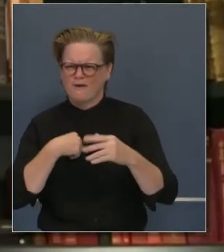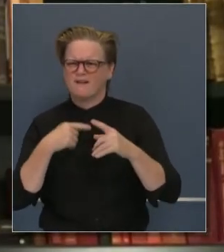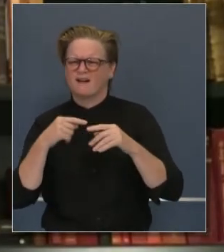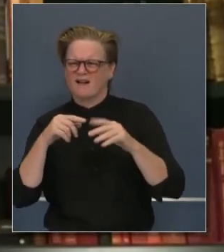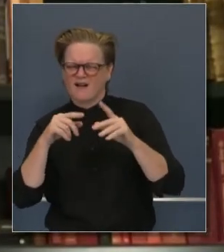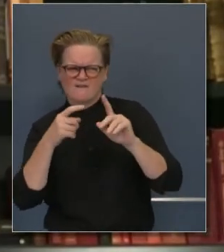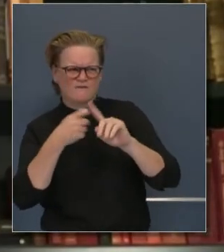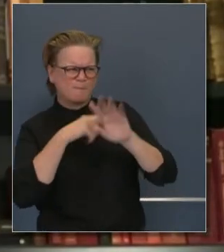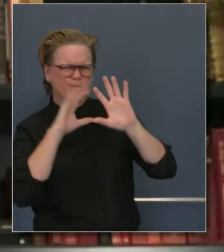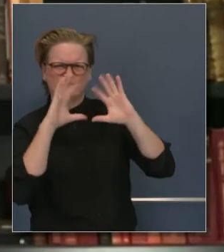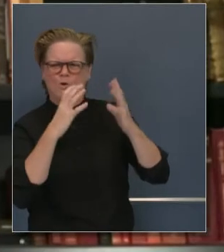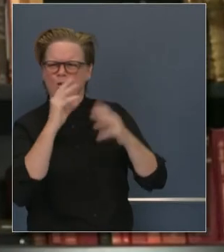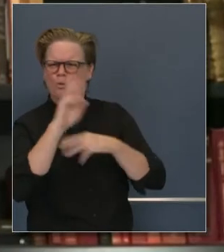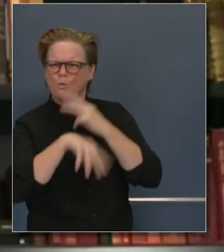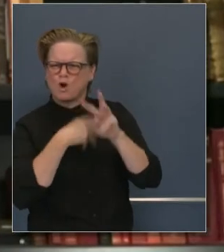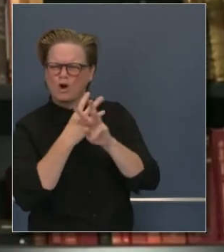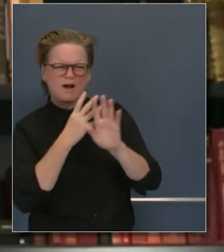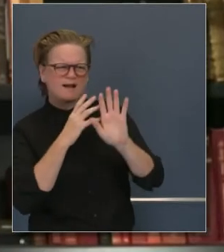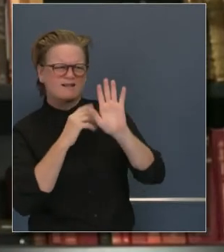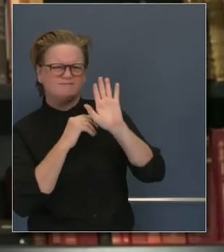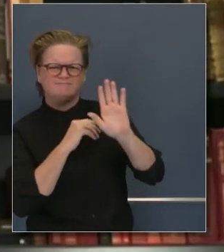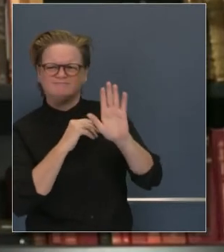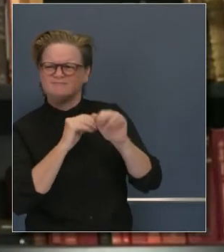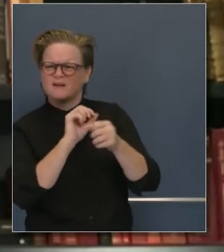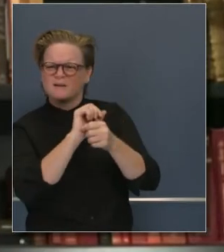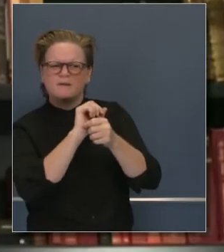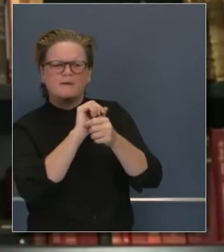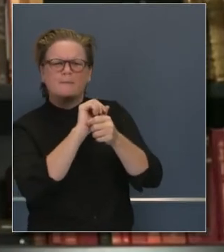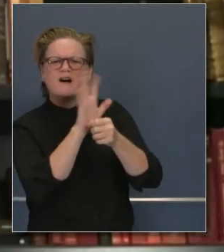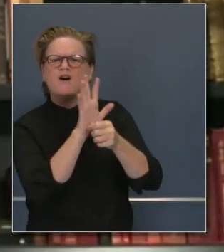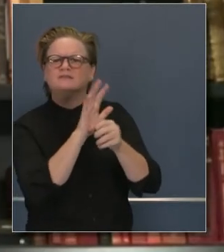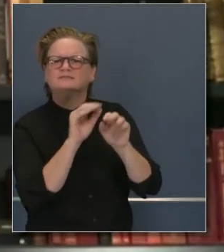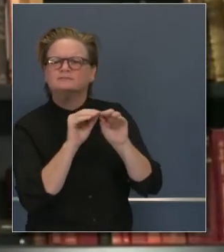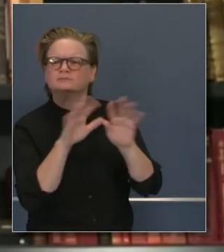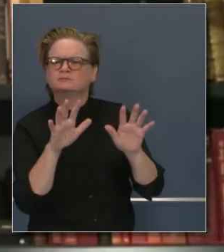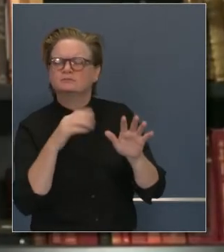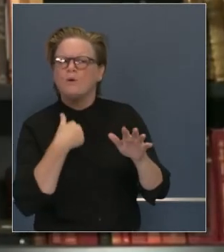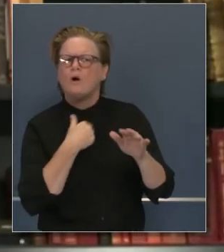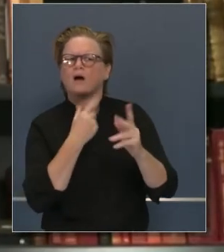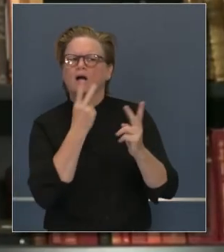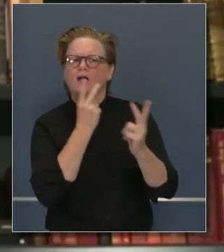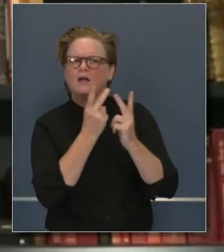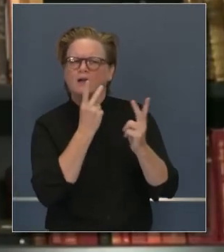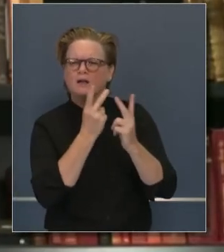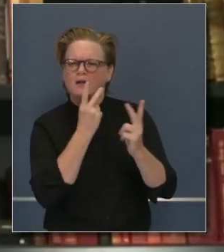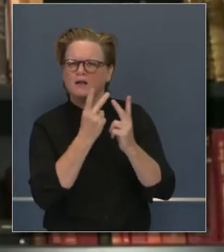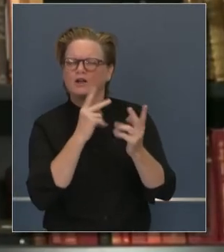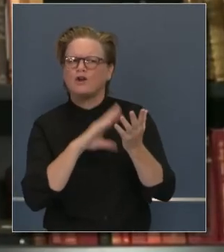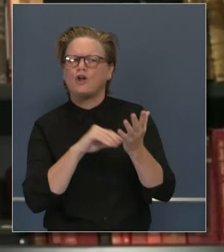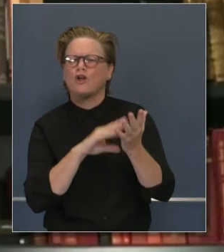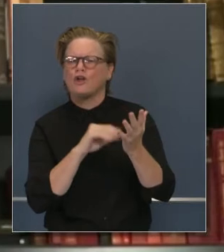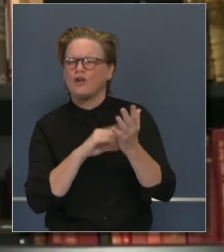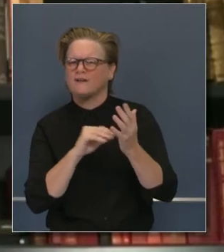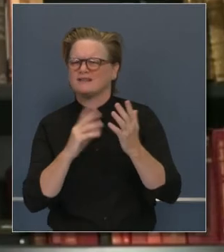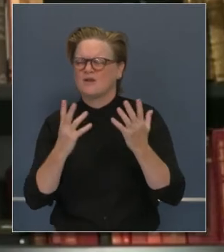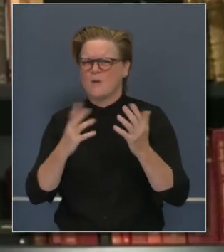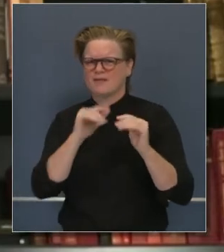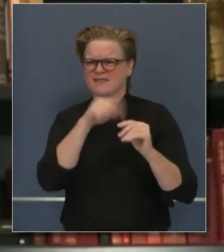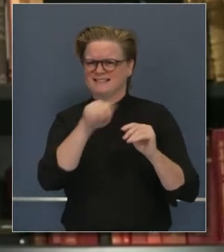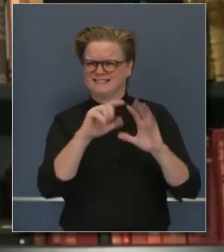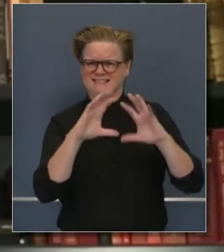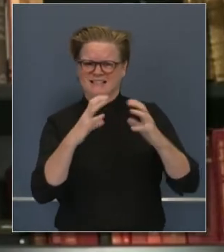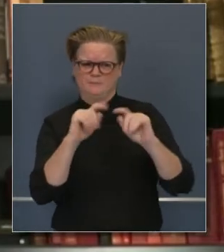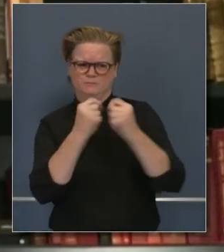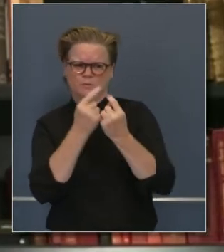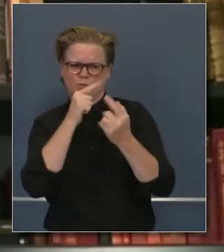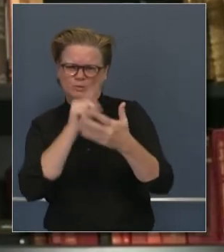esfuerzos por todo el mundo? Pero refiriéndose a tres estudios específicos el lunes pasado que proporcionó a su equipo y